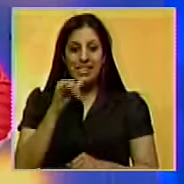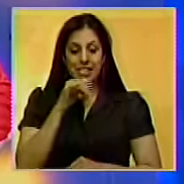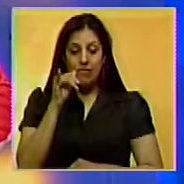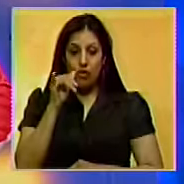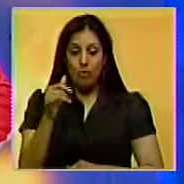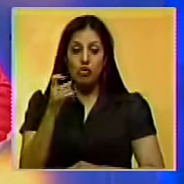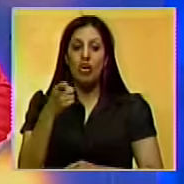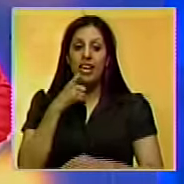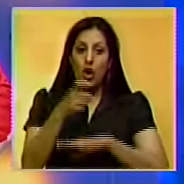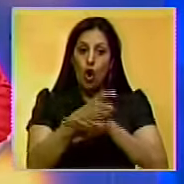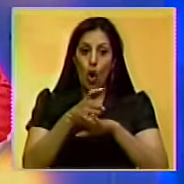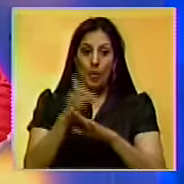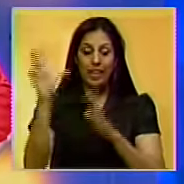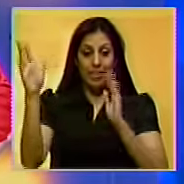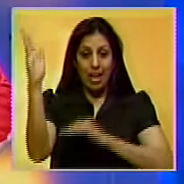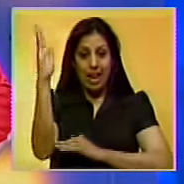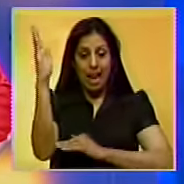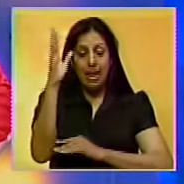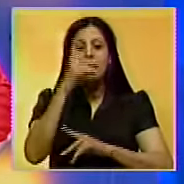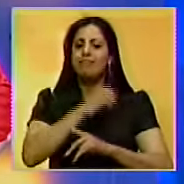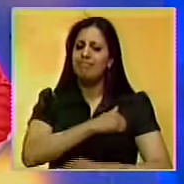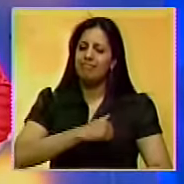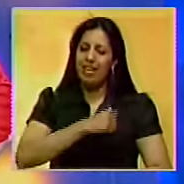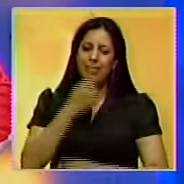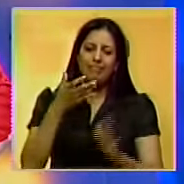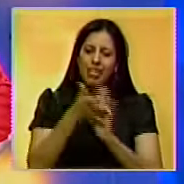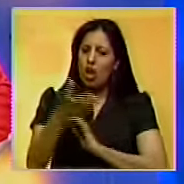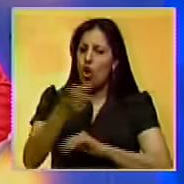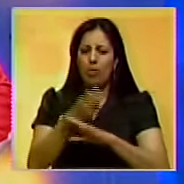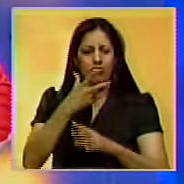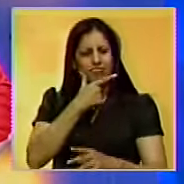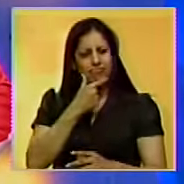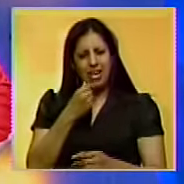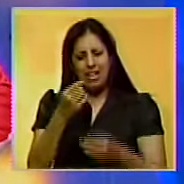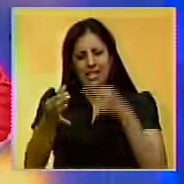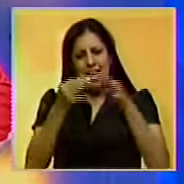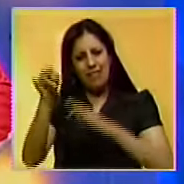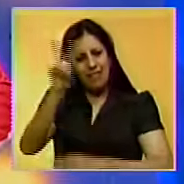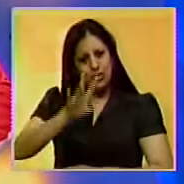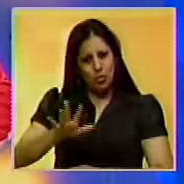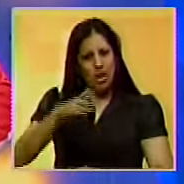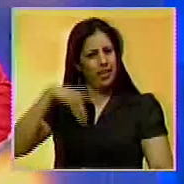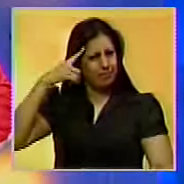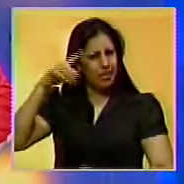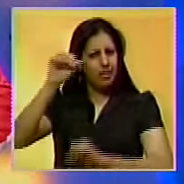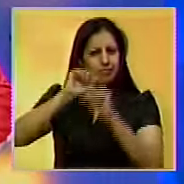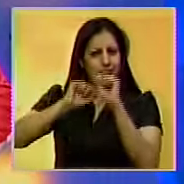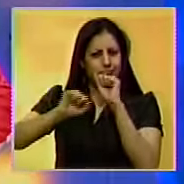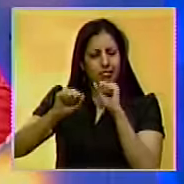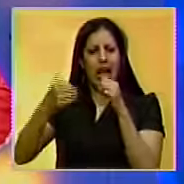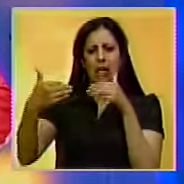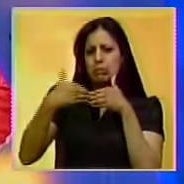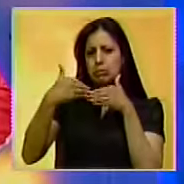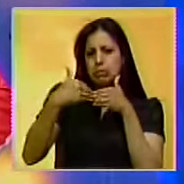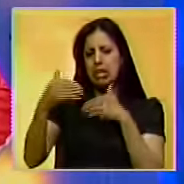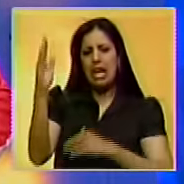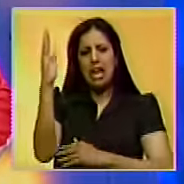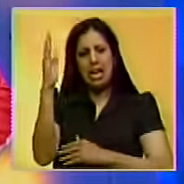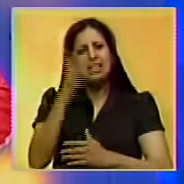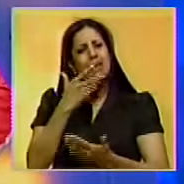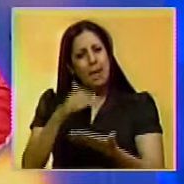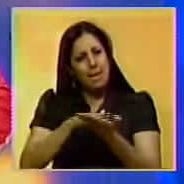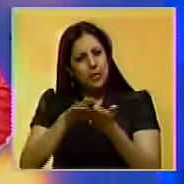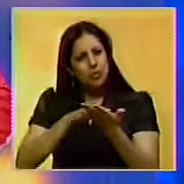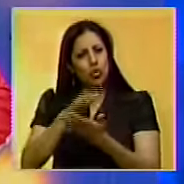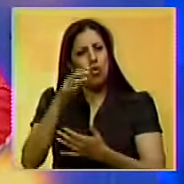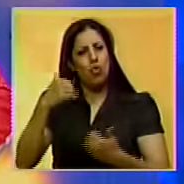El gobernador del estado Lara, Henry Falcón, lamenta que el gobierno no facilita el diálogo en Venezuela. Cree vital la intermediación de la iglesia para buscarle